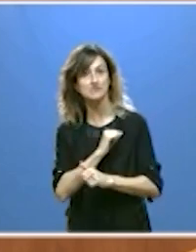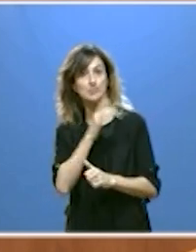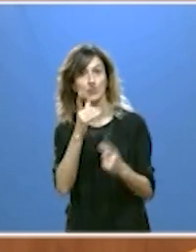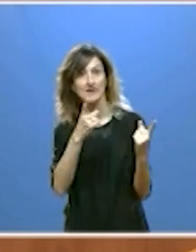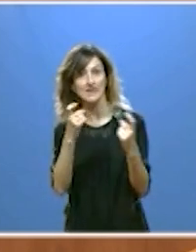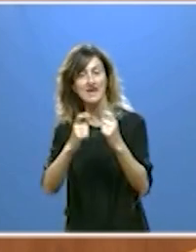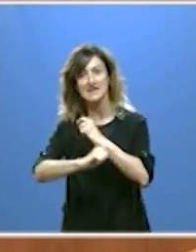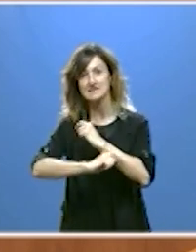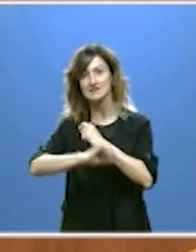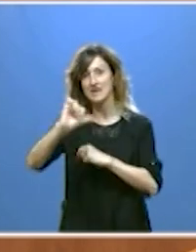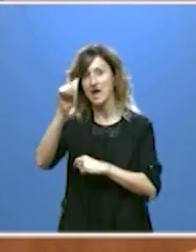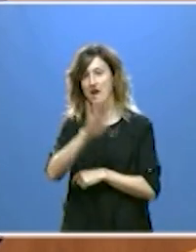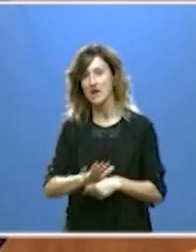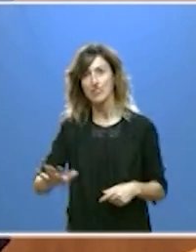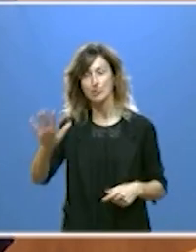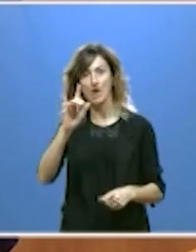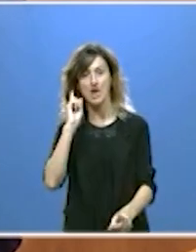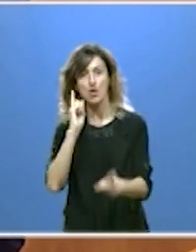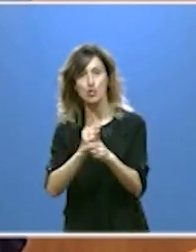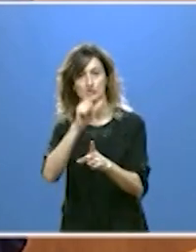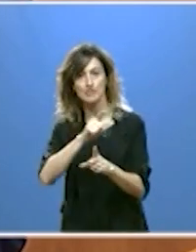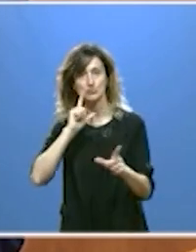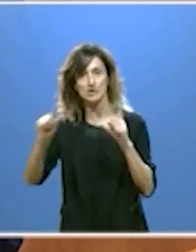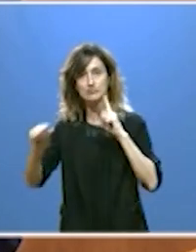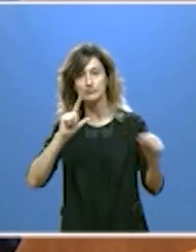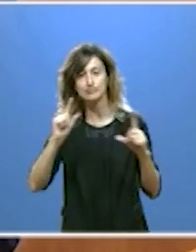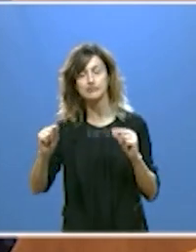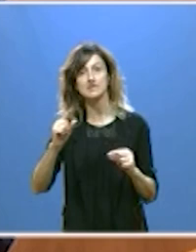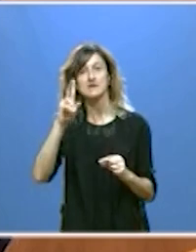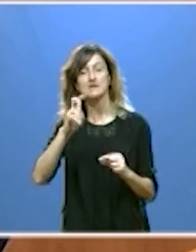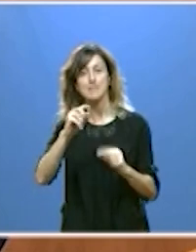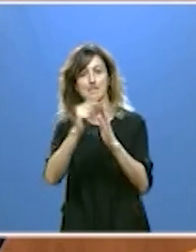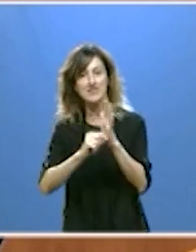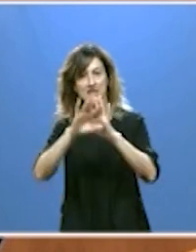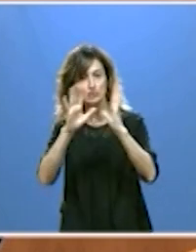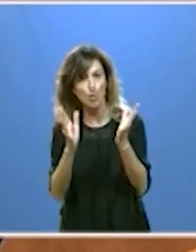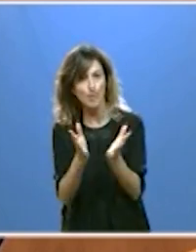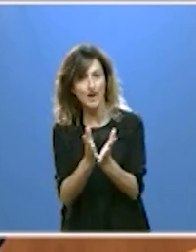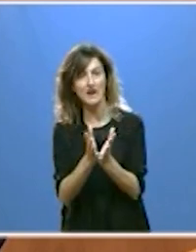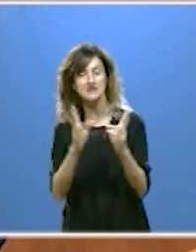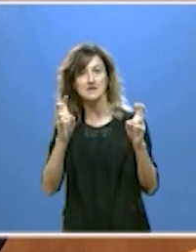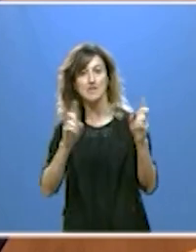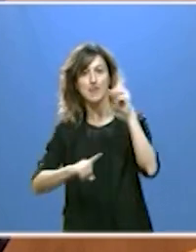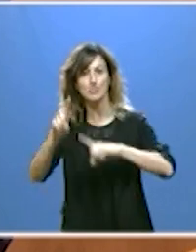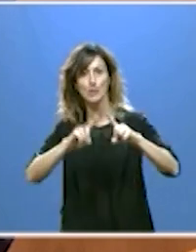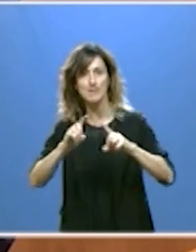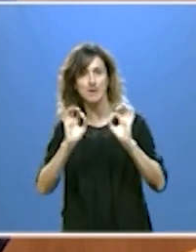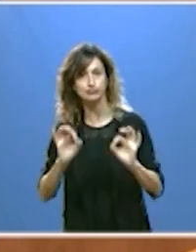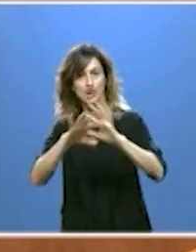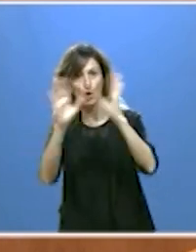estrategia nacional contra la despoblación con medidas globales para lo que es un problema global